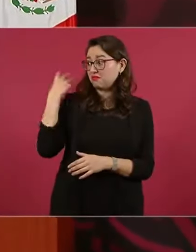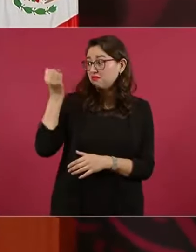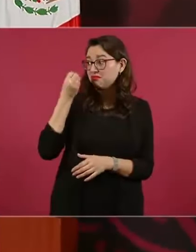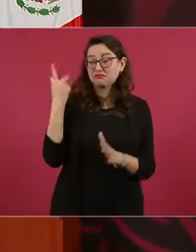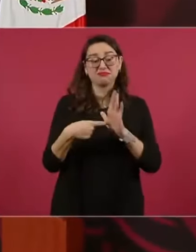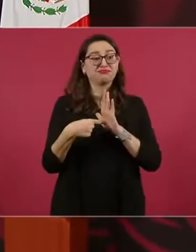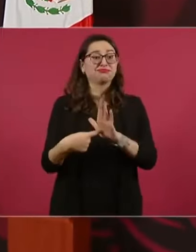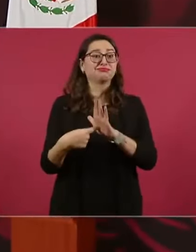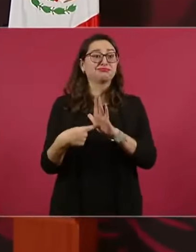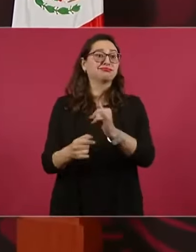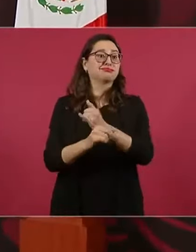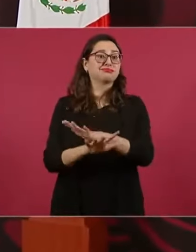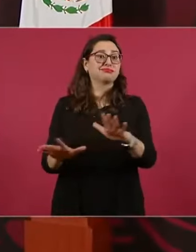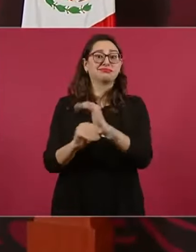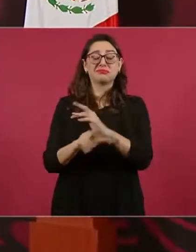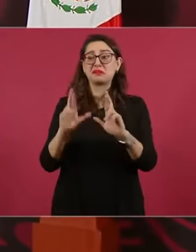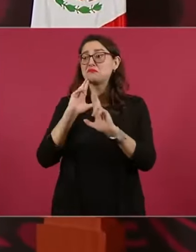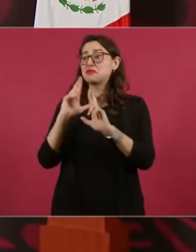si no tuviésemos la mañanera,